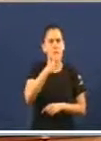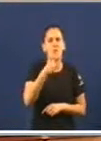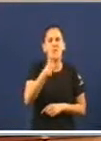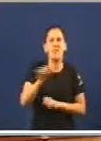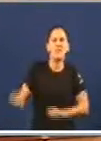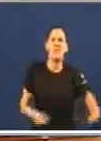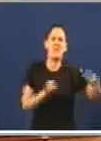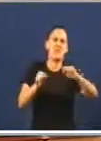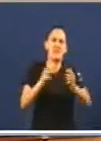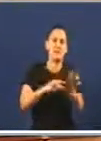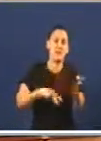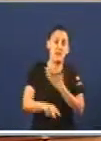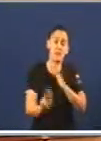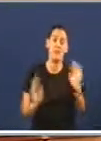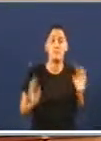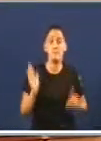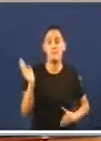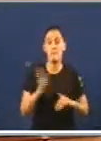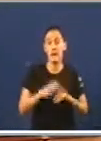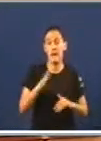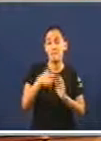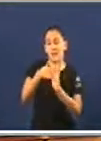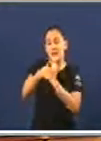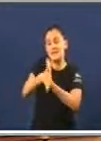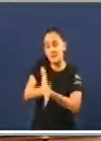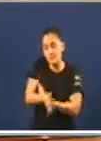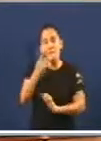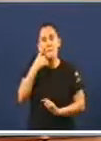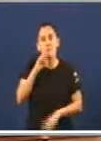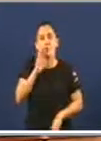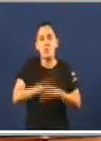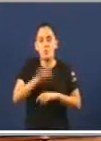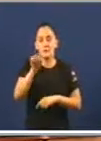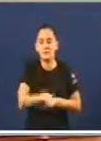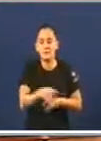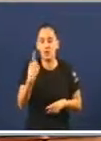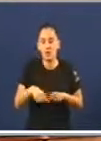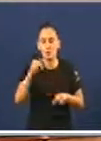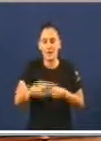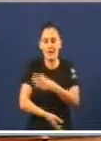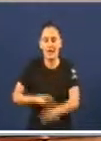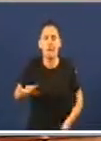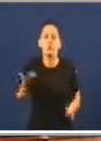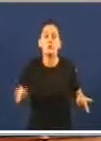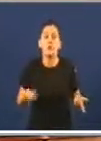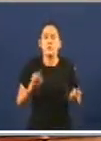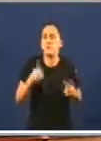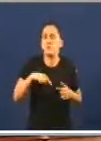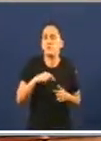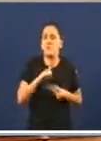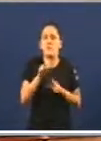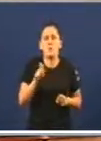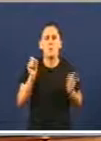transparencia, polo menos que teñen que dar conta do cumprimento do que aquí se aproba, senón, tenemos que preguntarnos de que